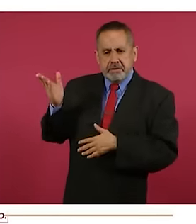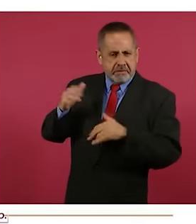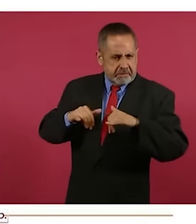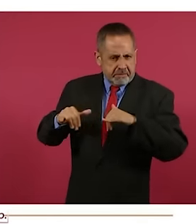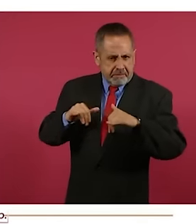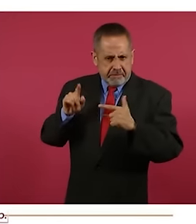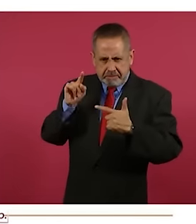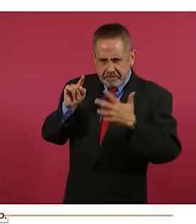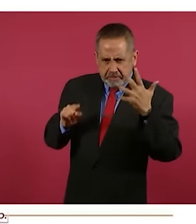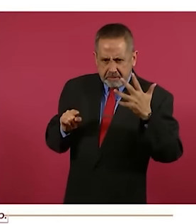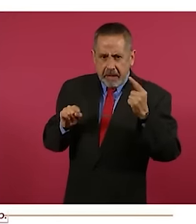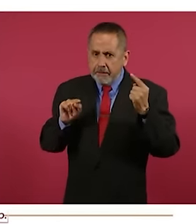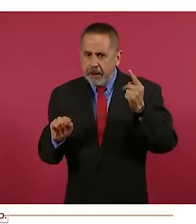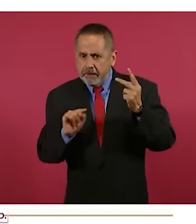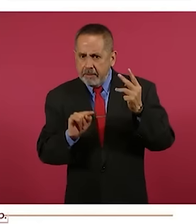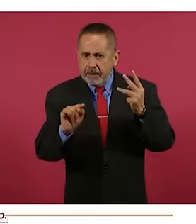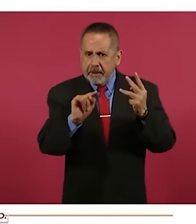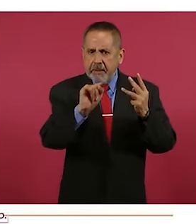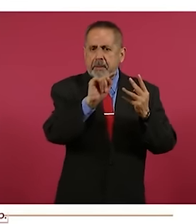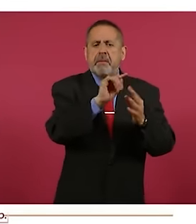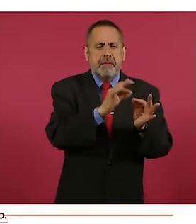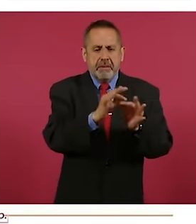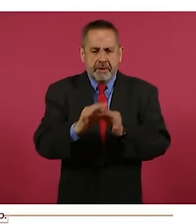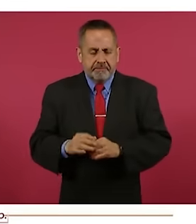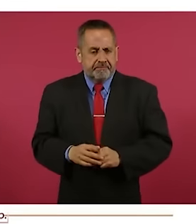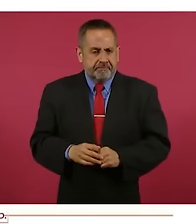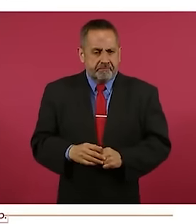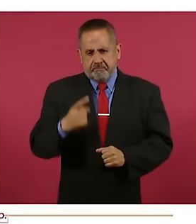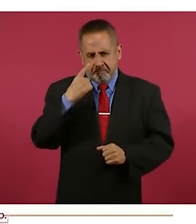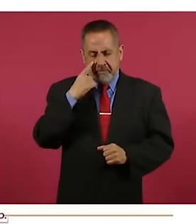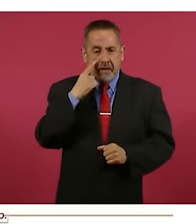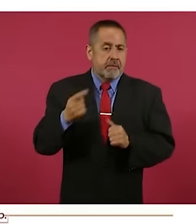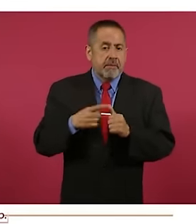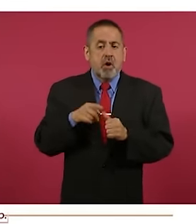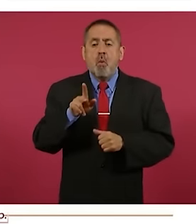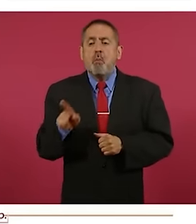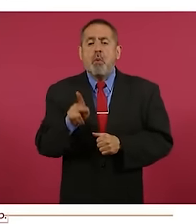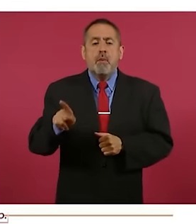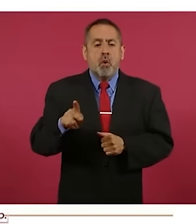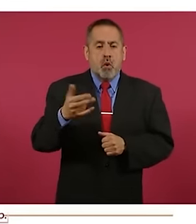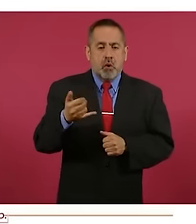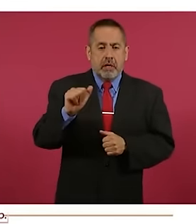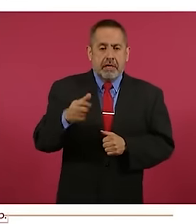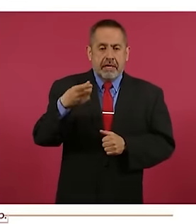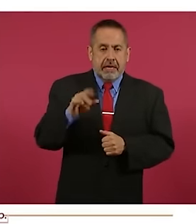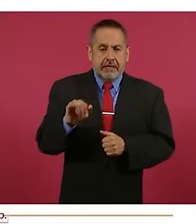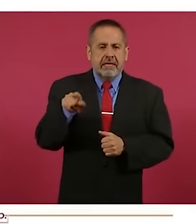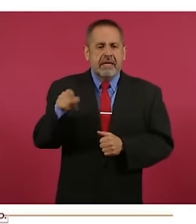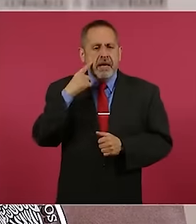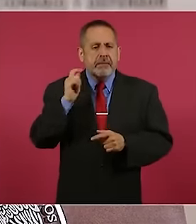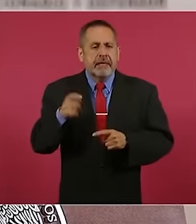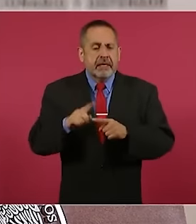en ejecución. Empezaremos con el plan de justicia para el pueblo yaqui. Este proyecto lo lleva